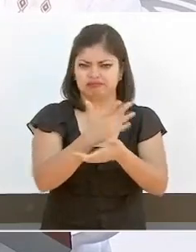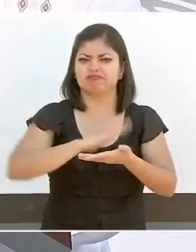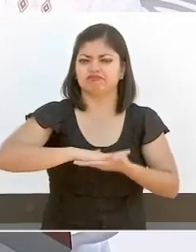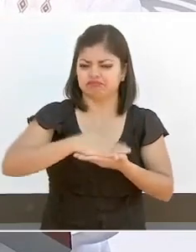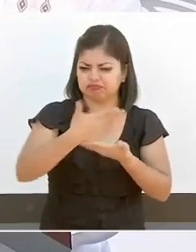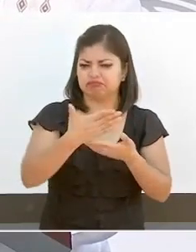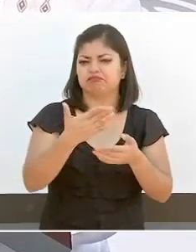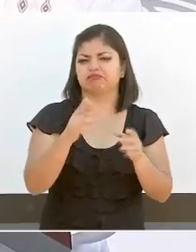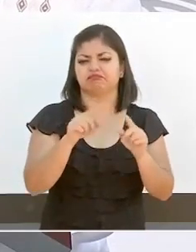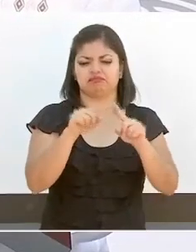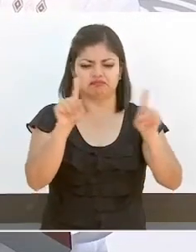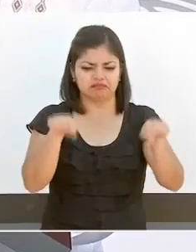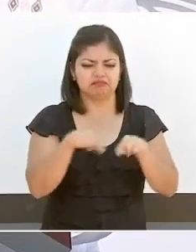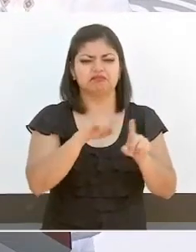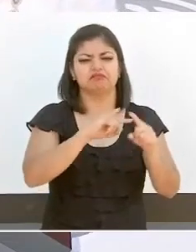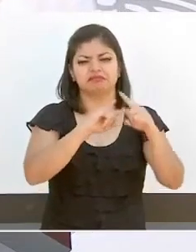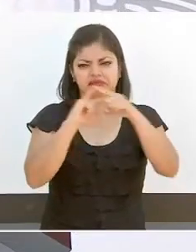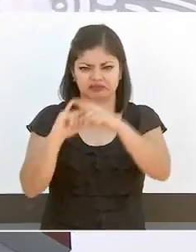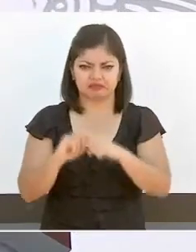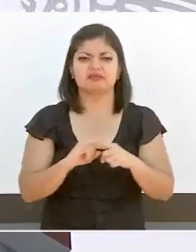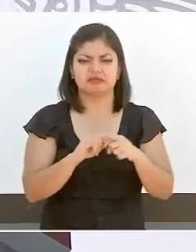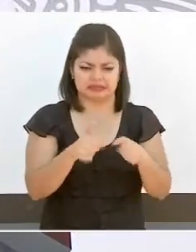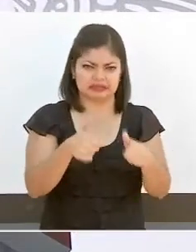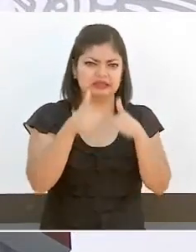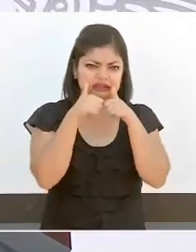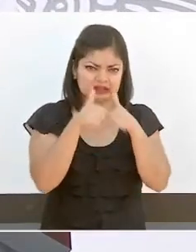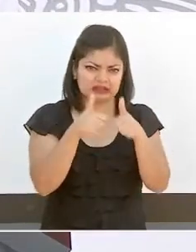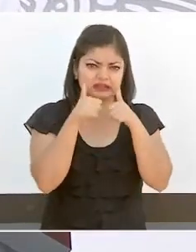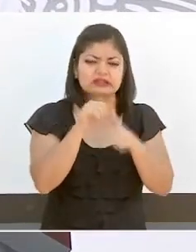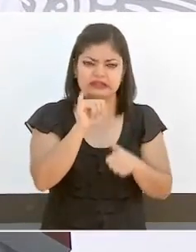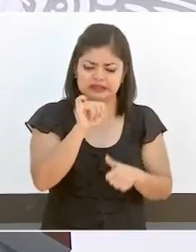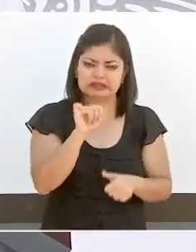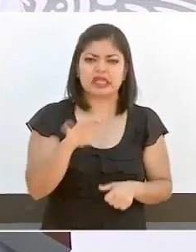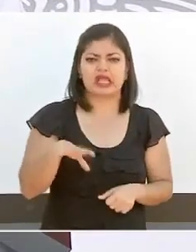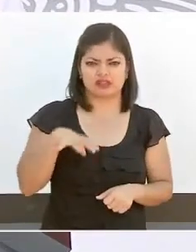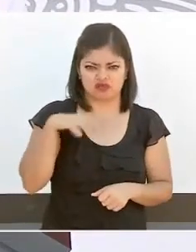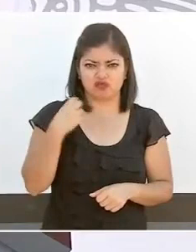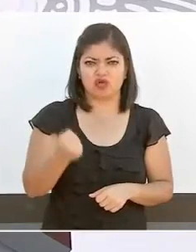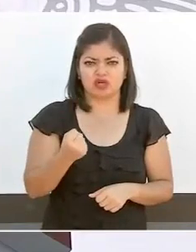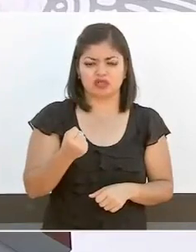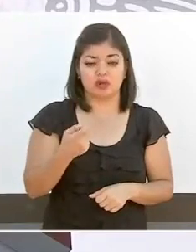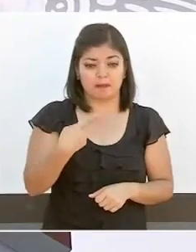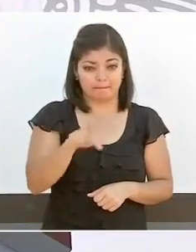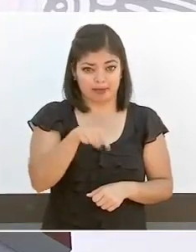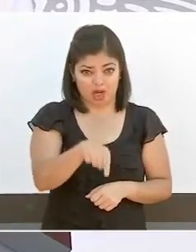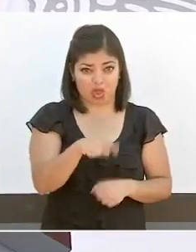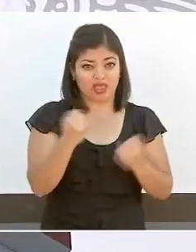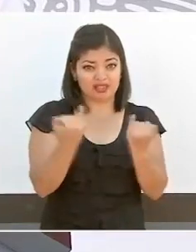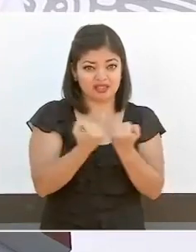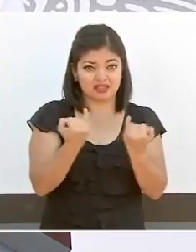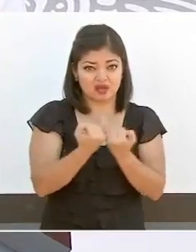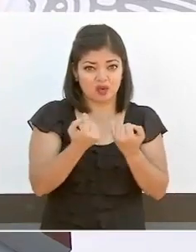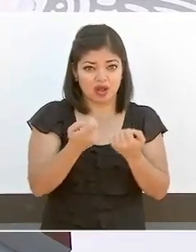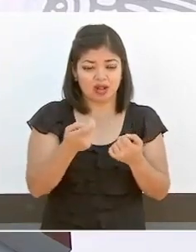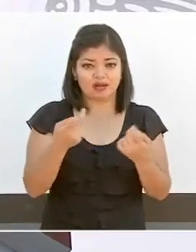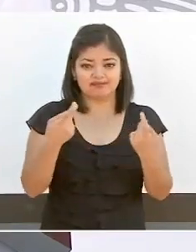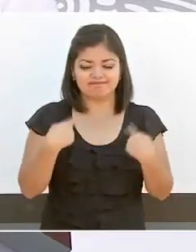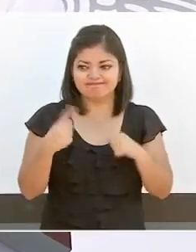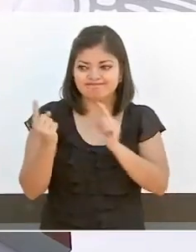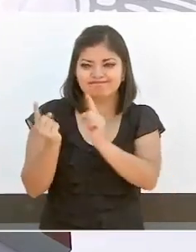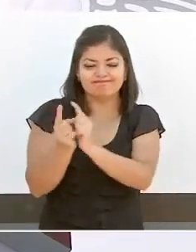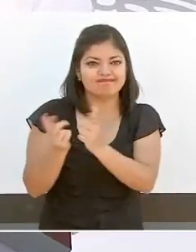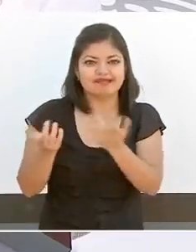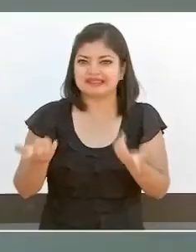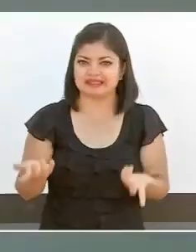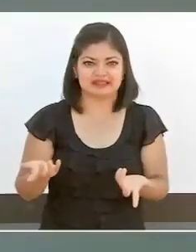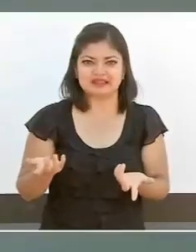que significa atender el problema, se ha hecho un esfuerzo, no es lo mismo. La escuela